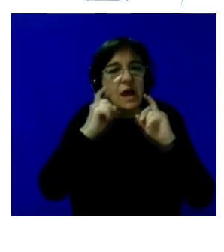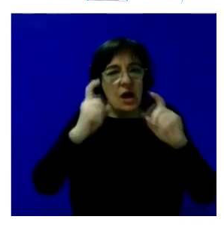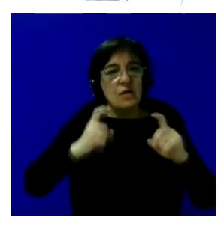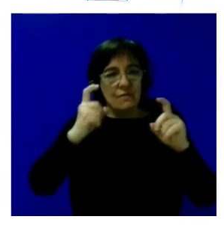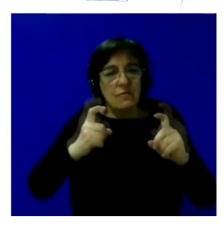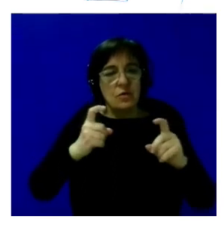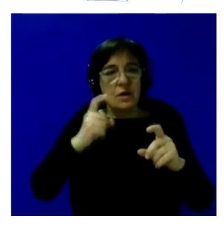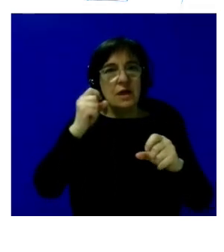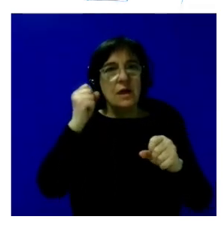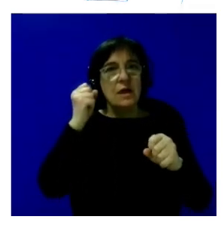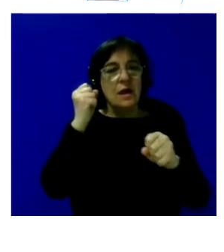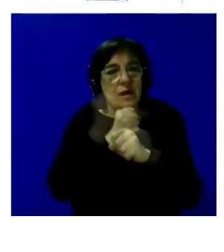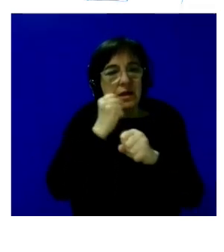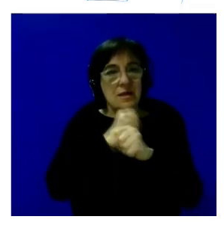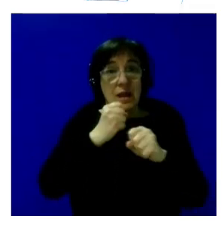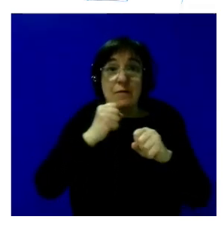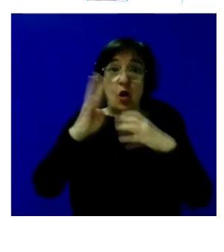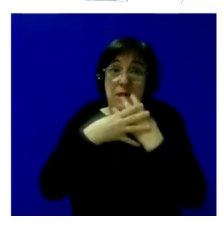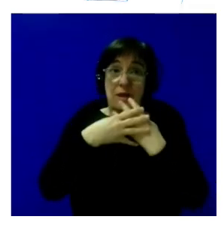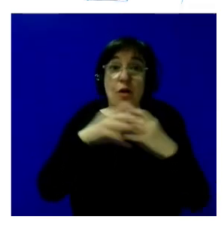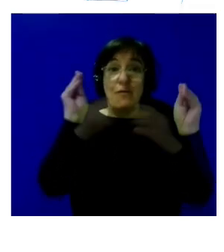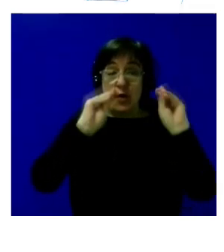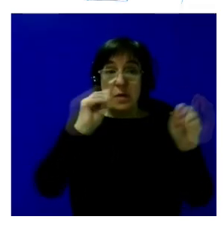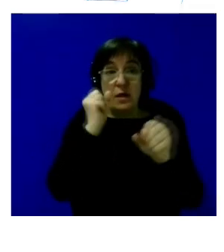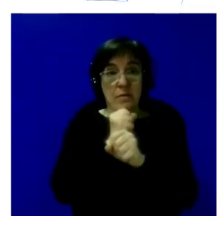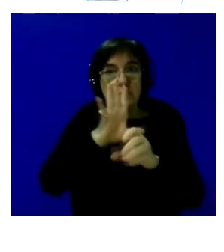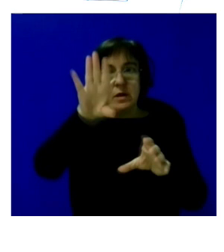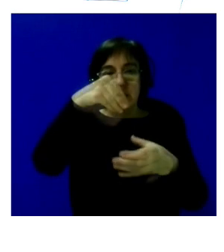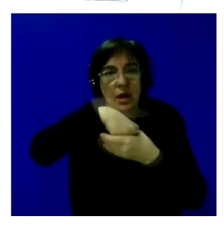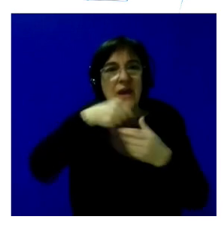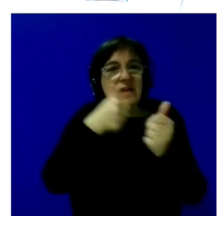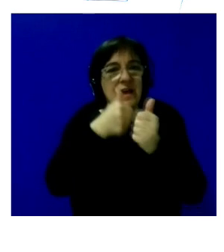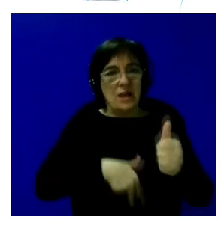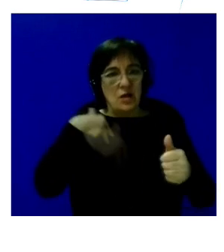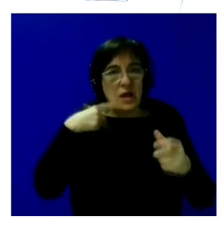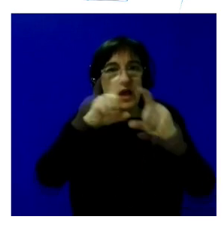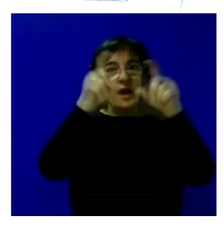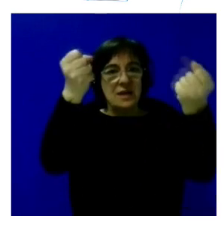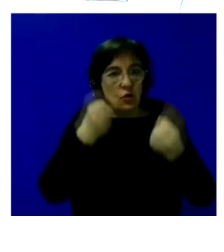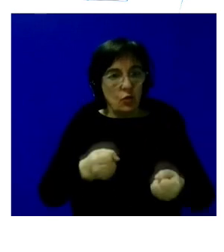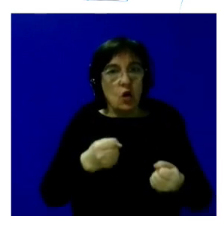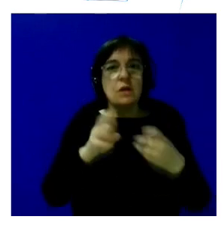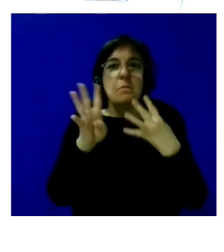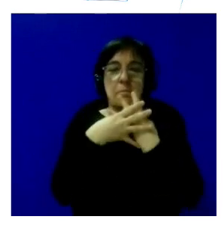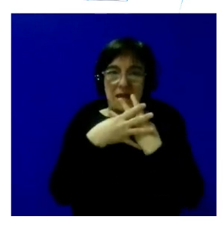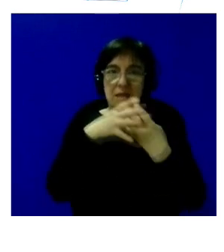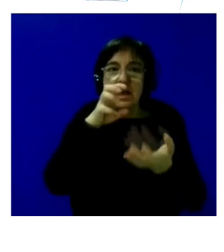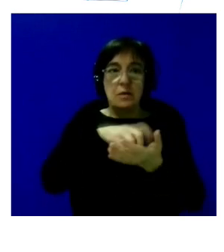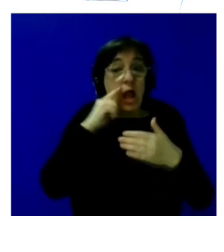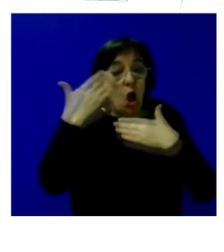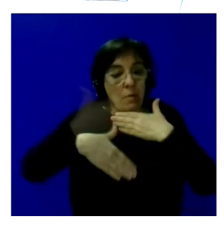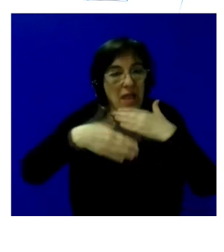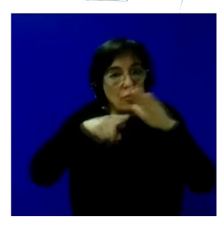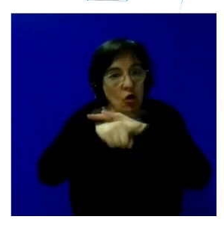hizo Trabajo Penitenciario y Formación para el Empleo para implicar a la Secretaría General de Instituciones Penitenciarias para que los plazos de